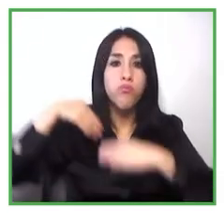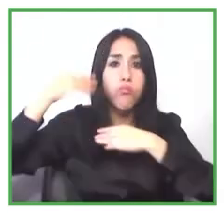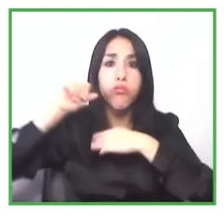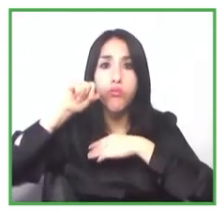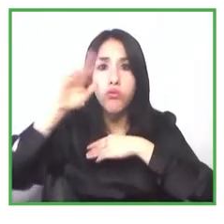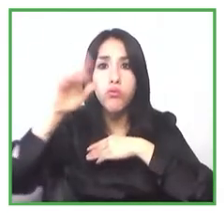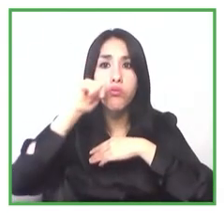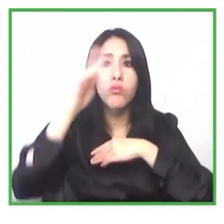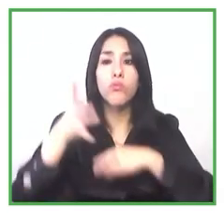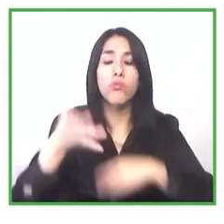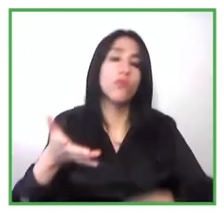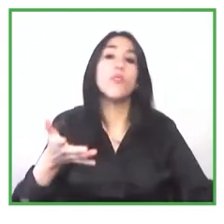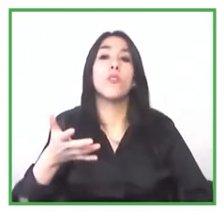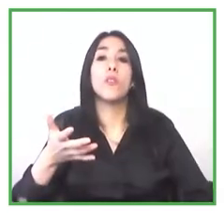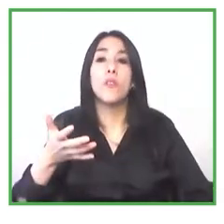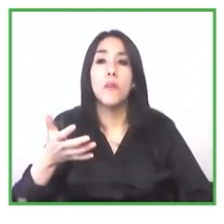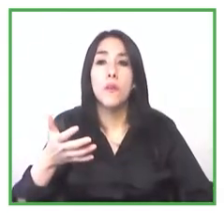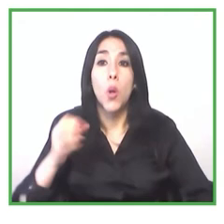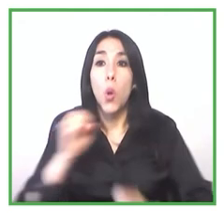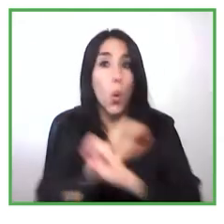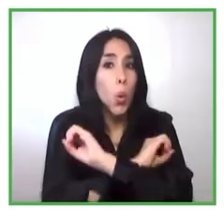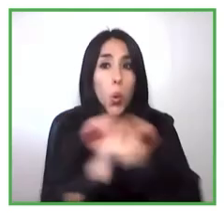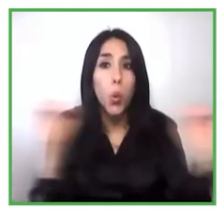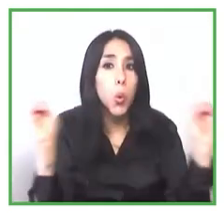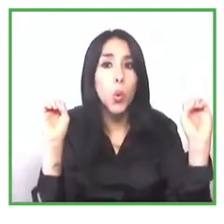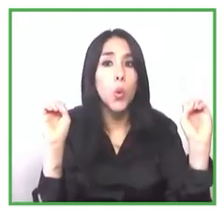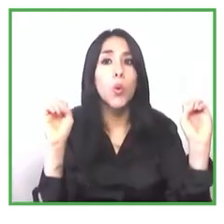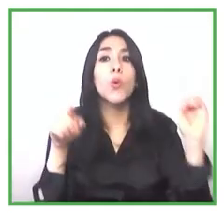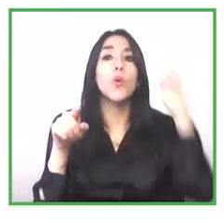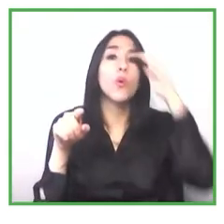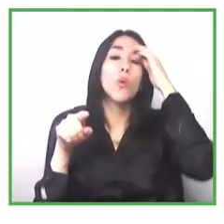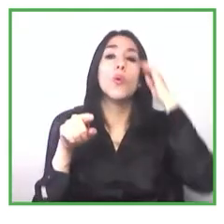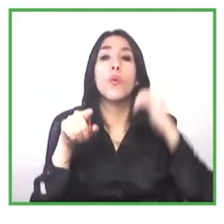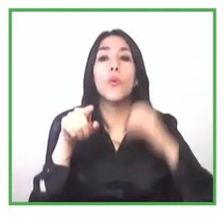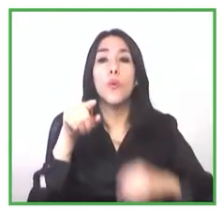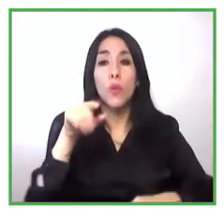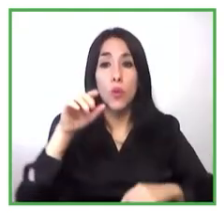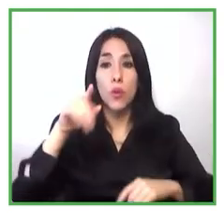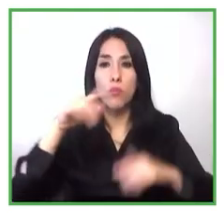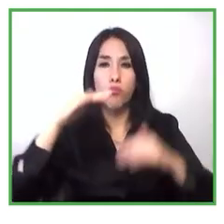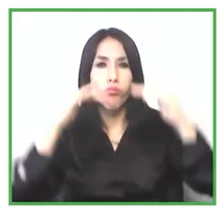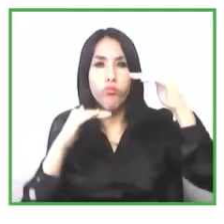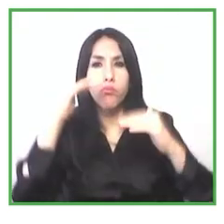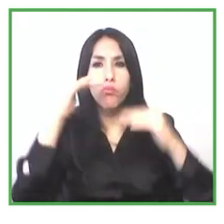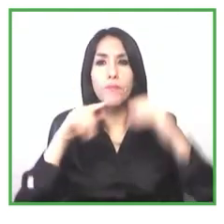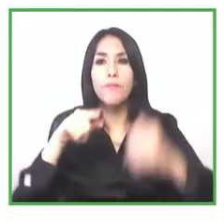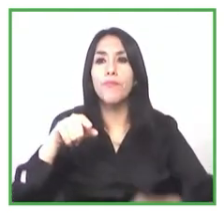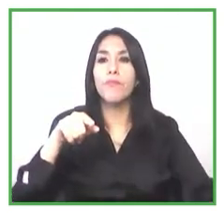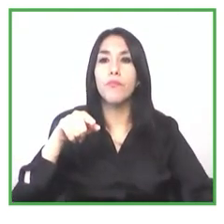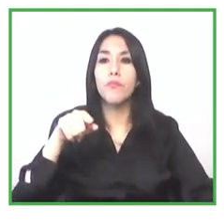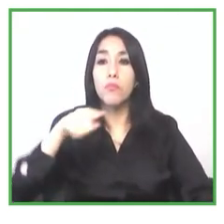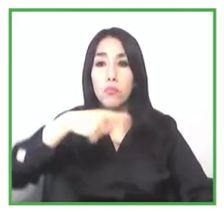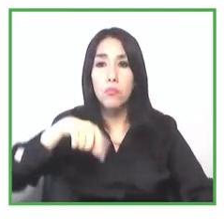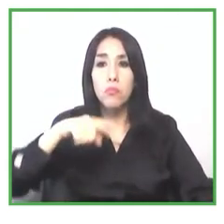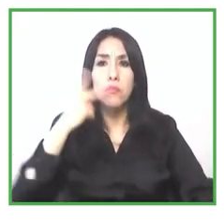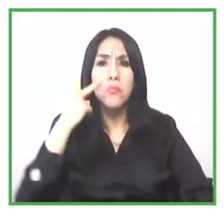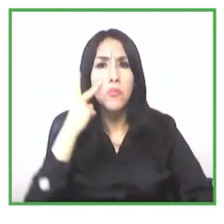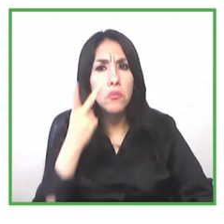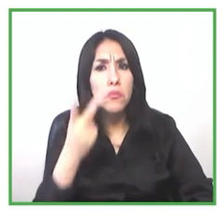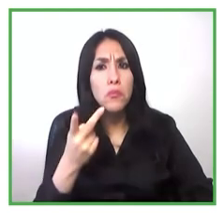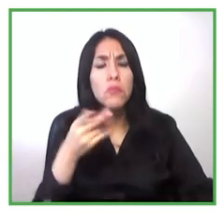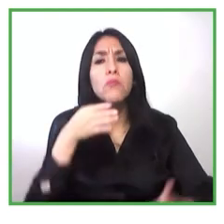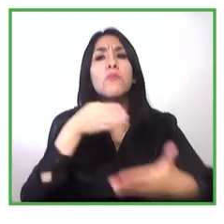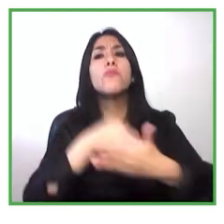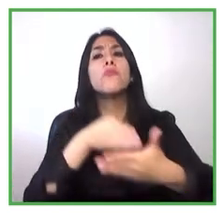empresarial de largo plazo entonces esa fue una de las barreras que encontramos y pasa lo mismo con las instituciones que